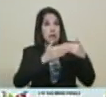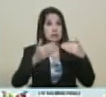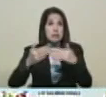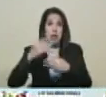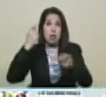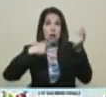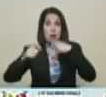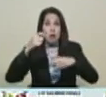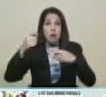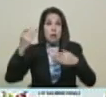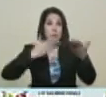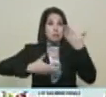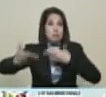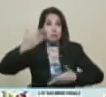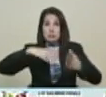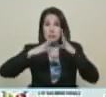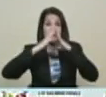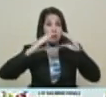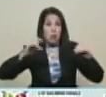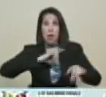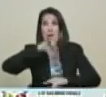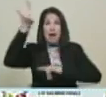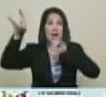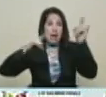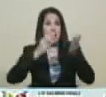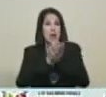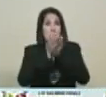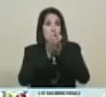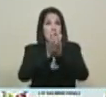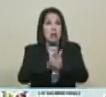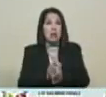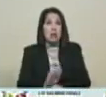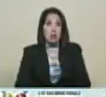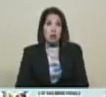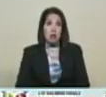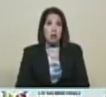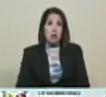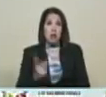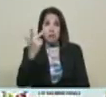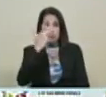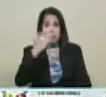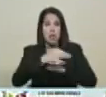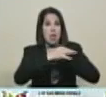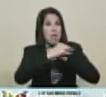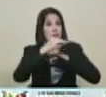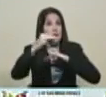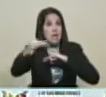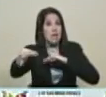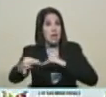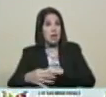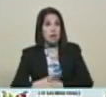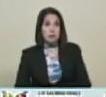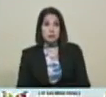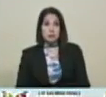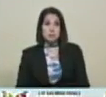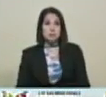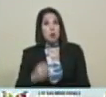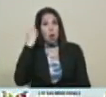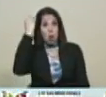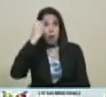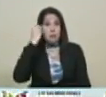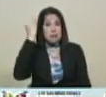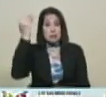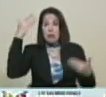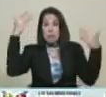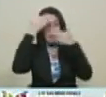comercialización de todo tipo, aérea y marítima, con Aruba, Curazao y Bonaire en cualquier momento. Lo he pensado seriamente, por